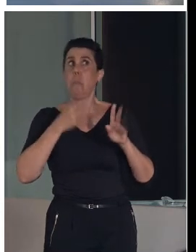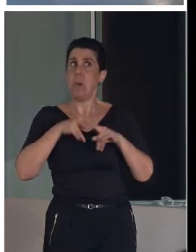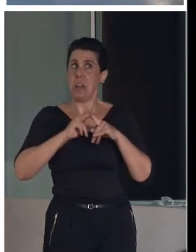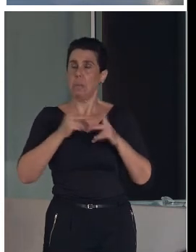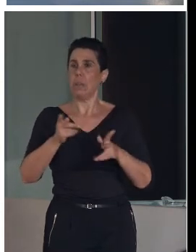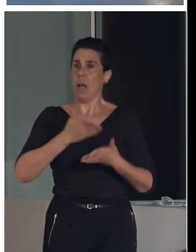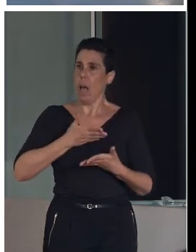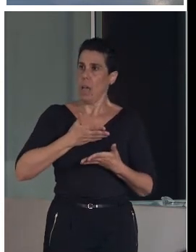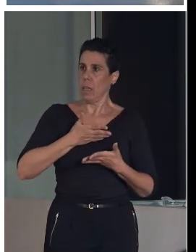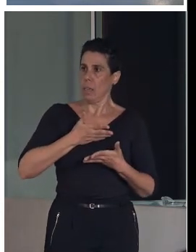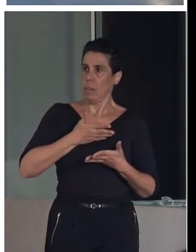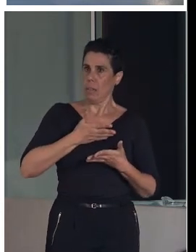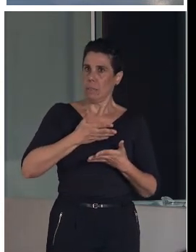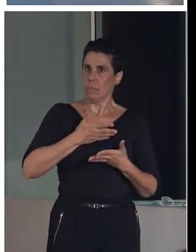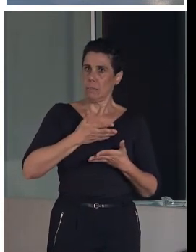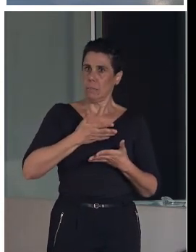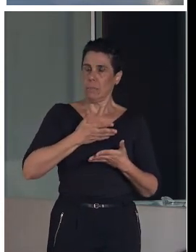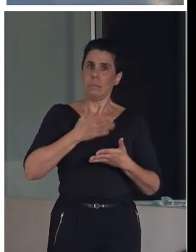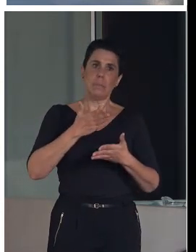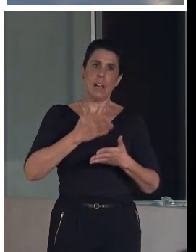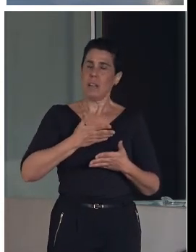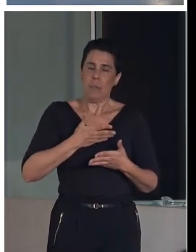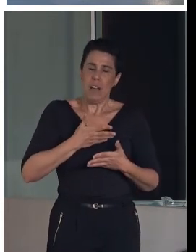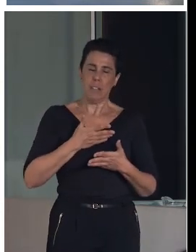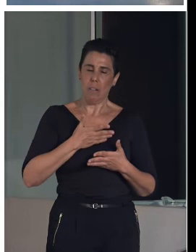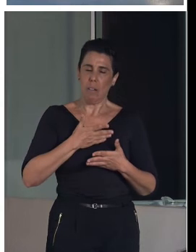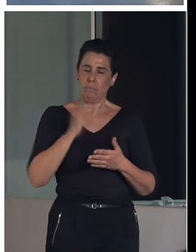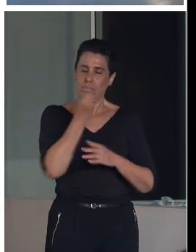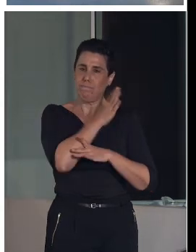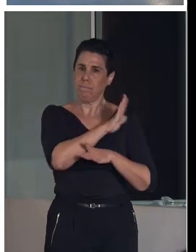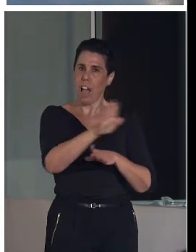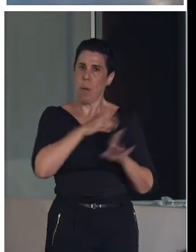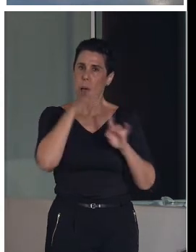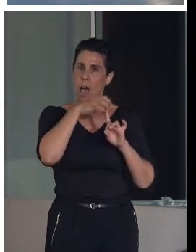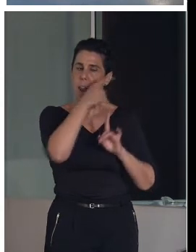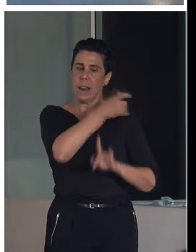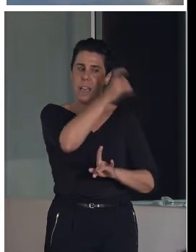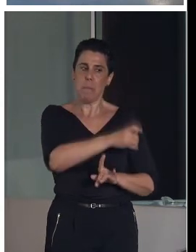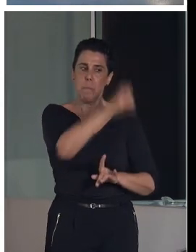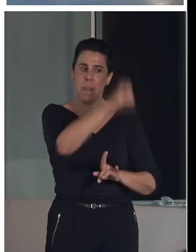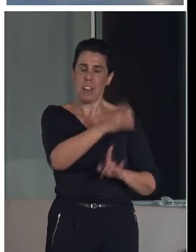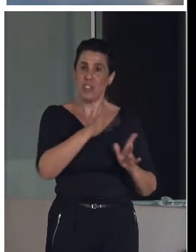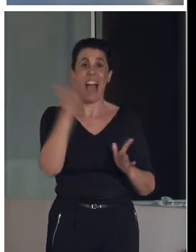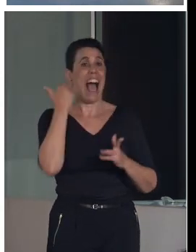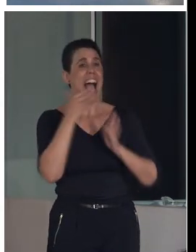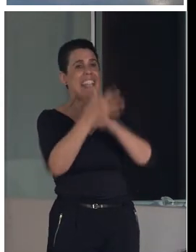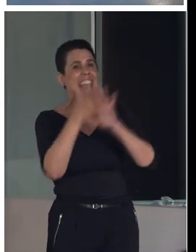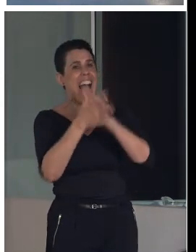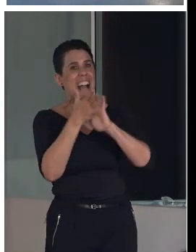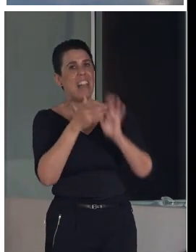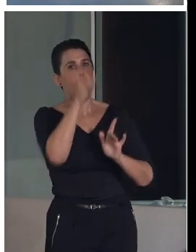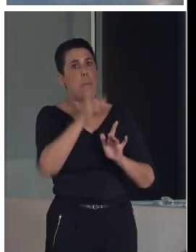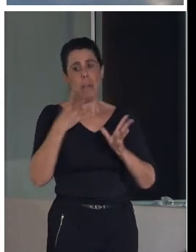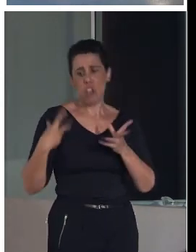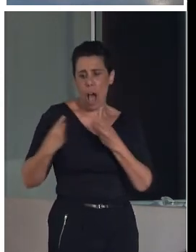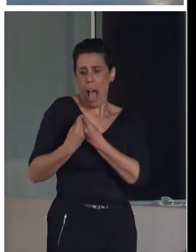son comparables con la persona. Cuando he oído también la persona acompañante y demás, es que hace